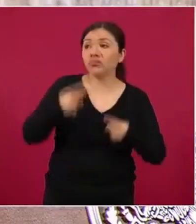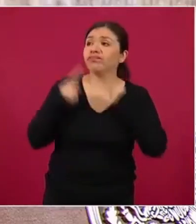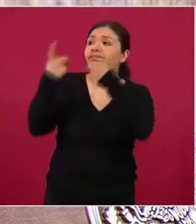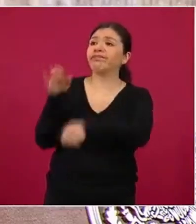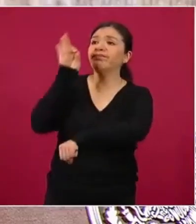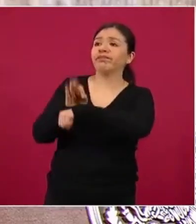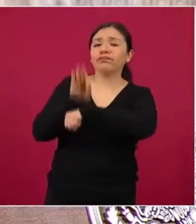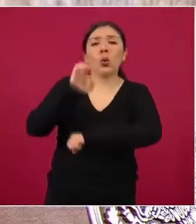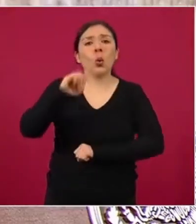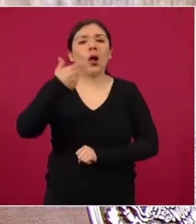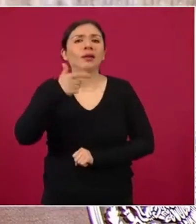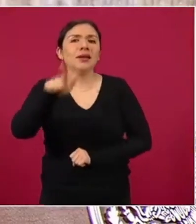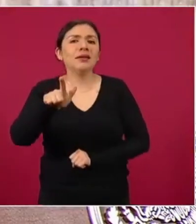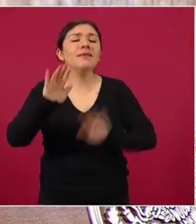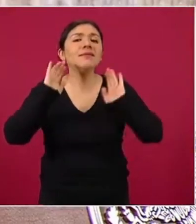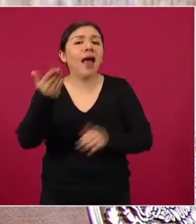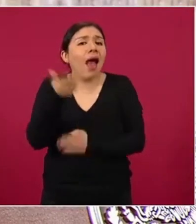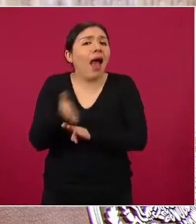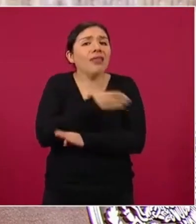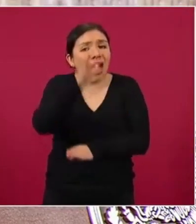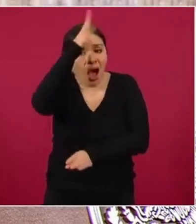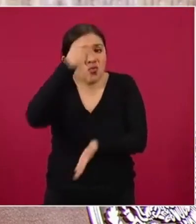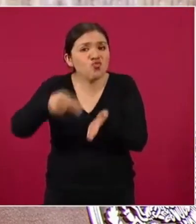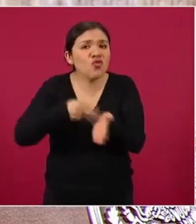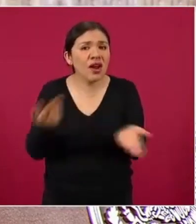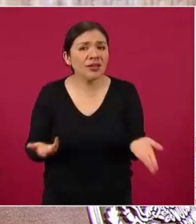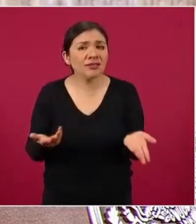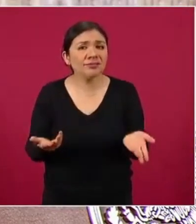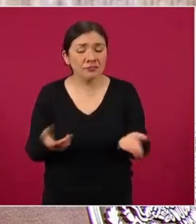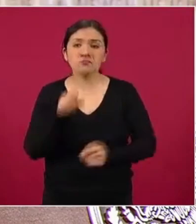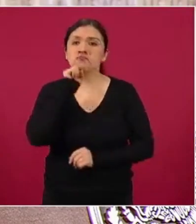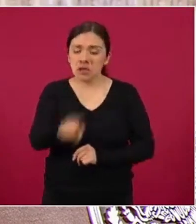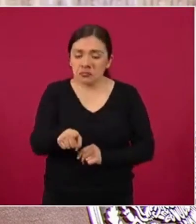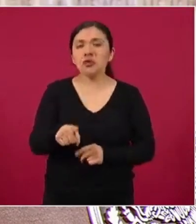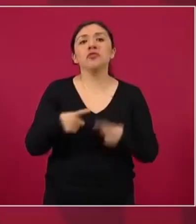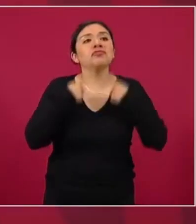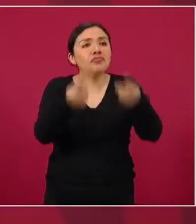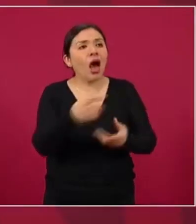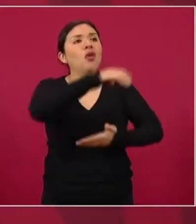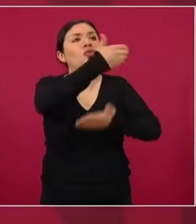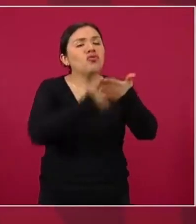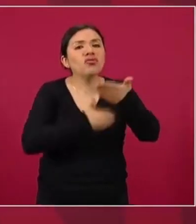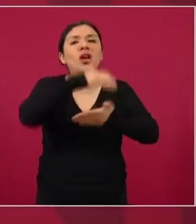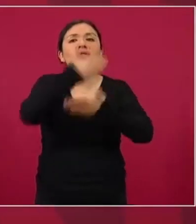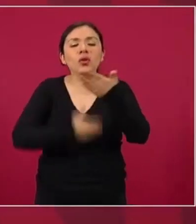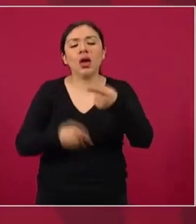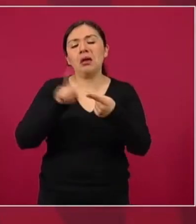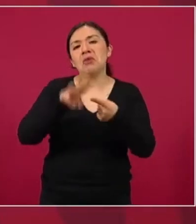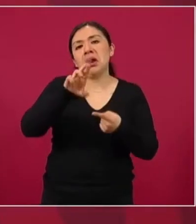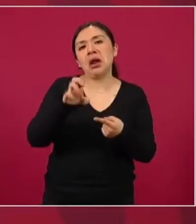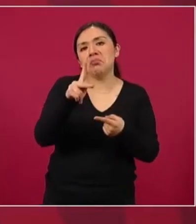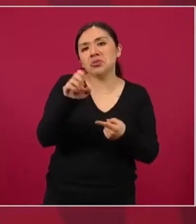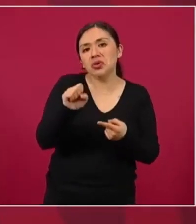a OHL y así había la consigna de darle los contratos a Repsol.